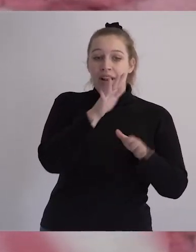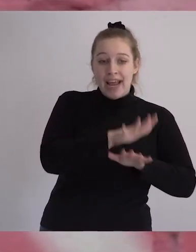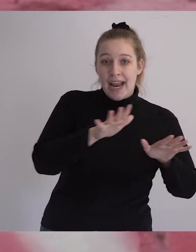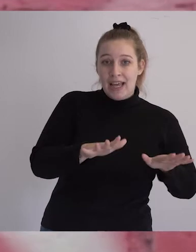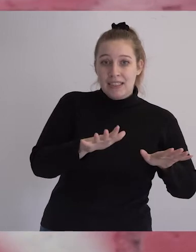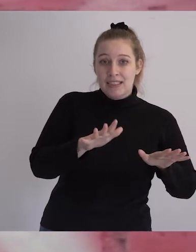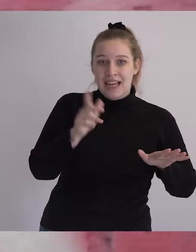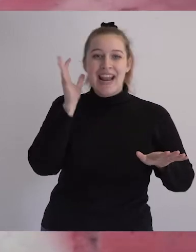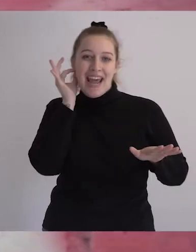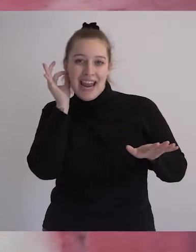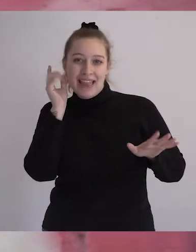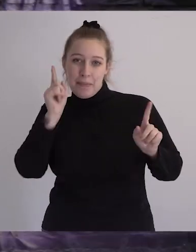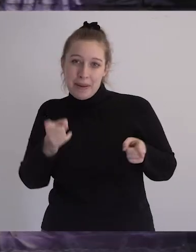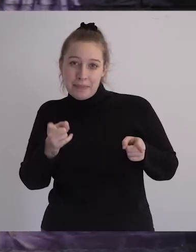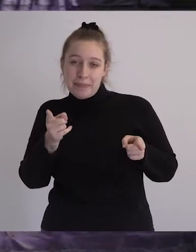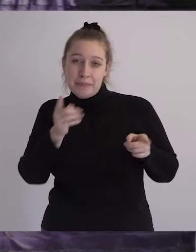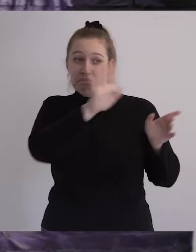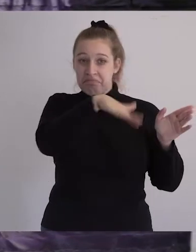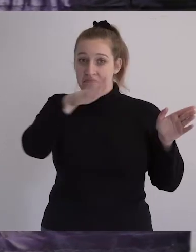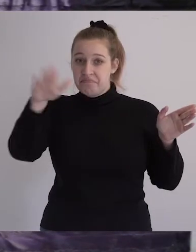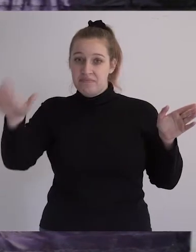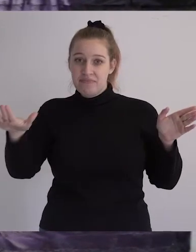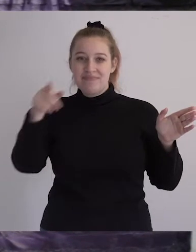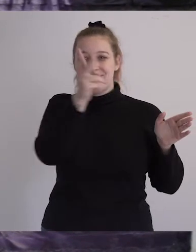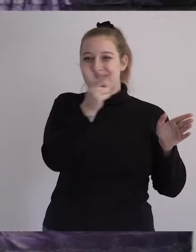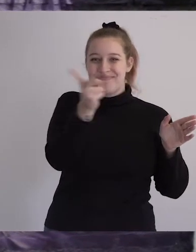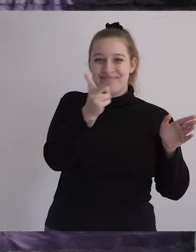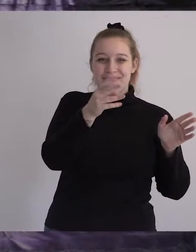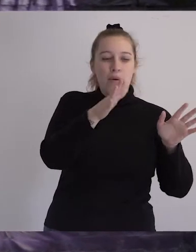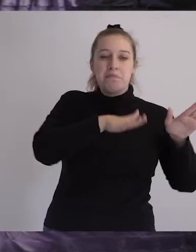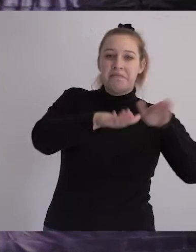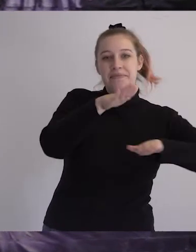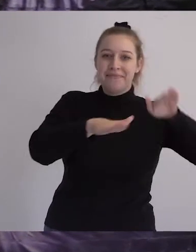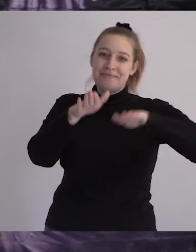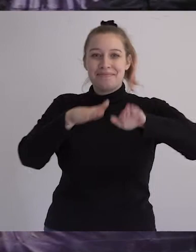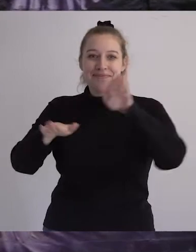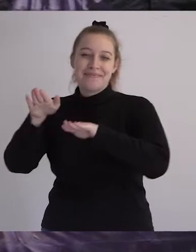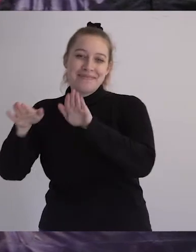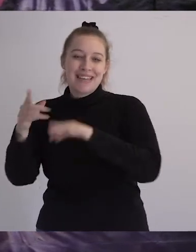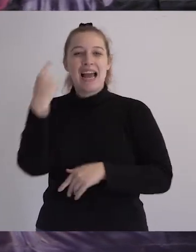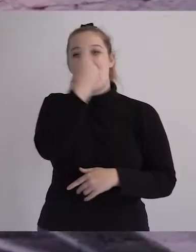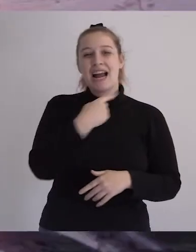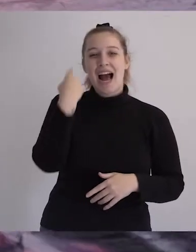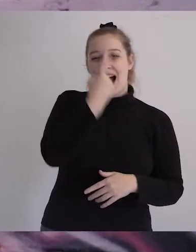y niñas que están andando en patín y tienen cara de